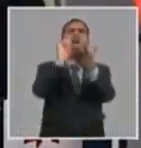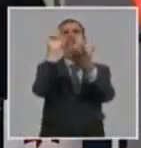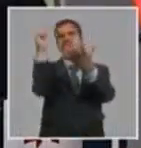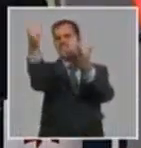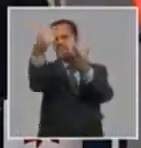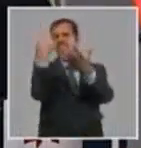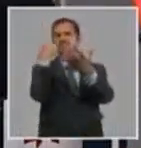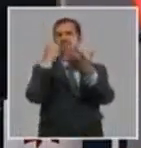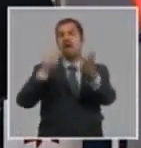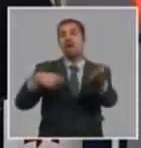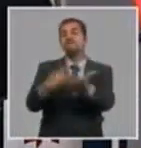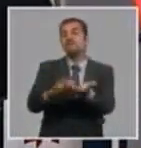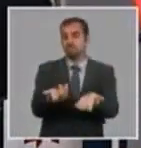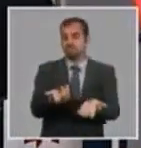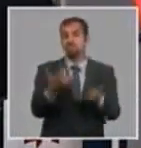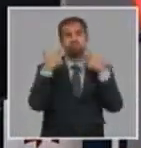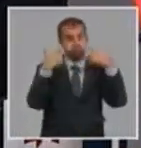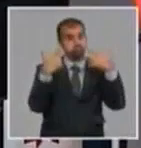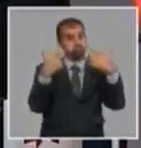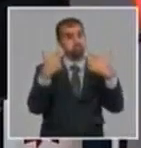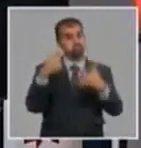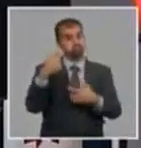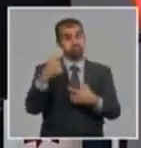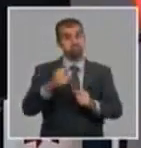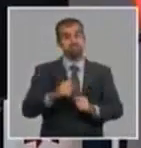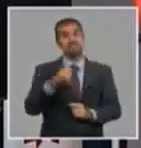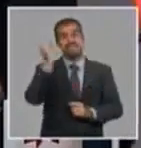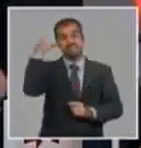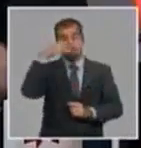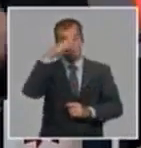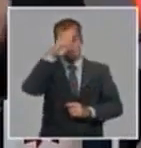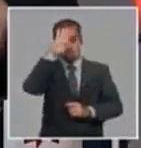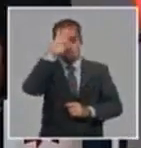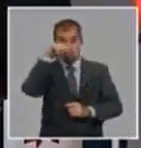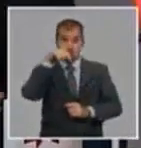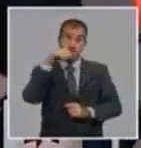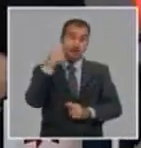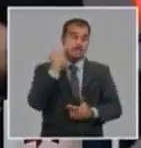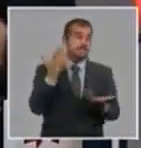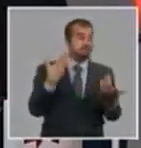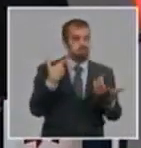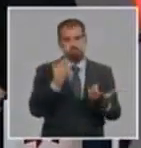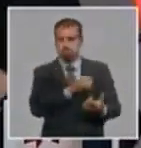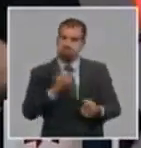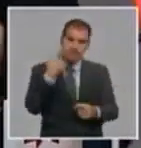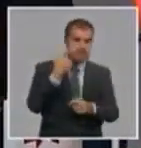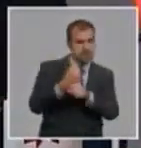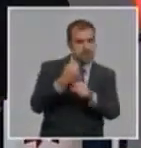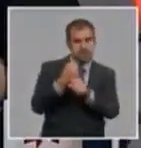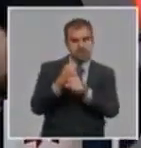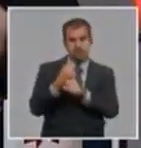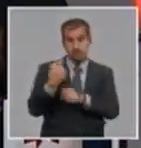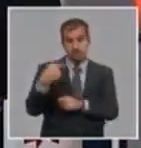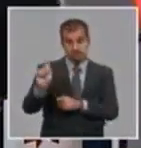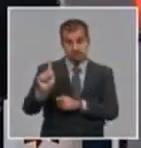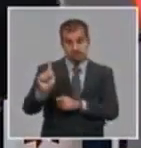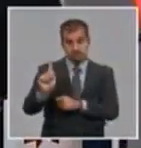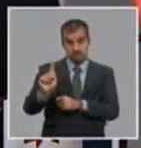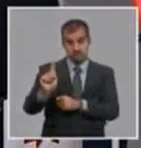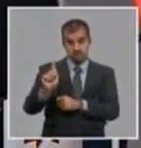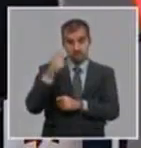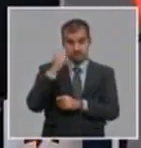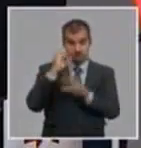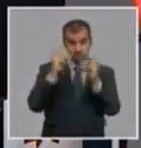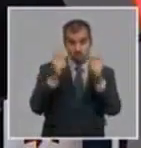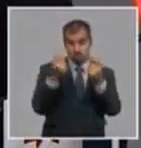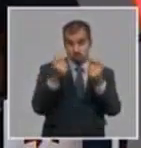inicial importante. En Cuba, se trata de que con su propia gestión, con su propio resultado